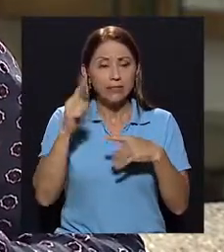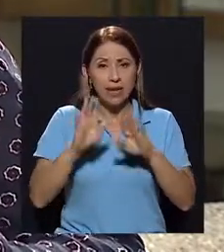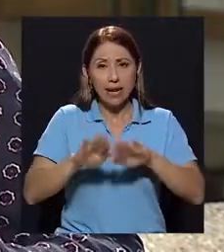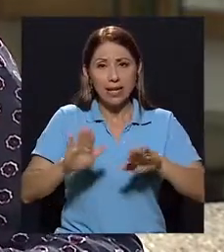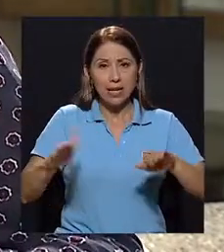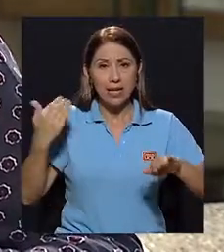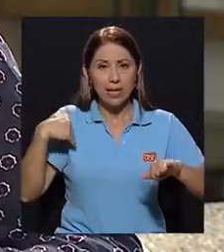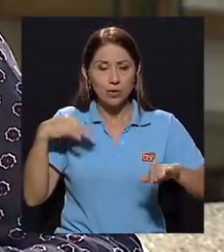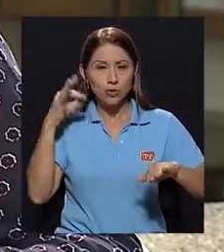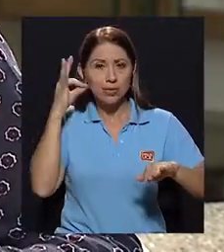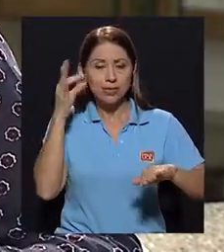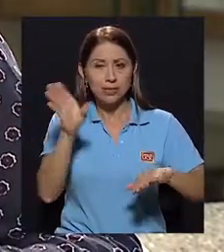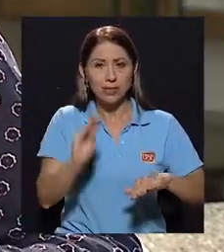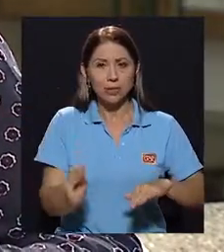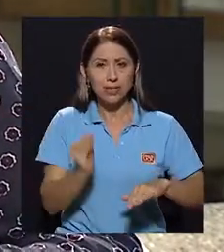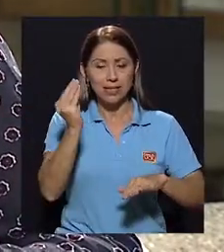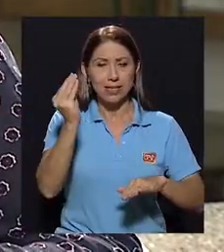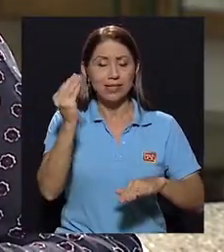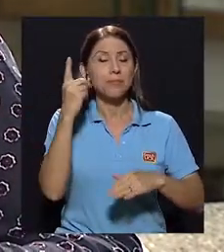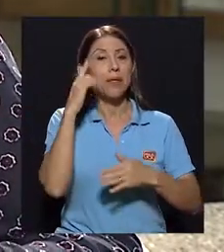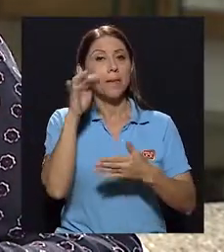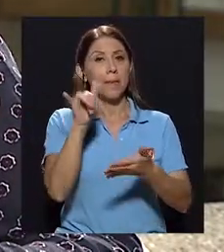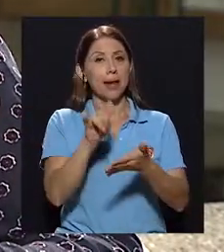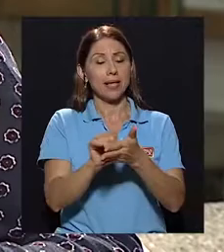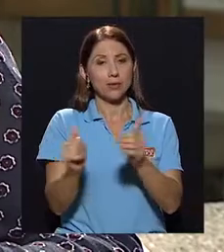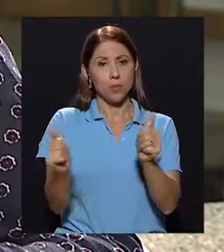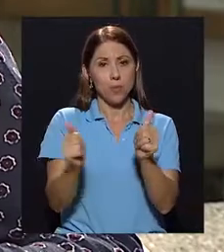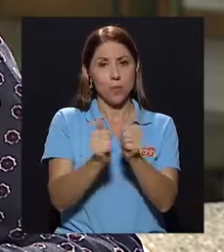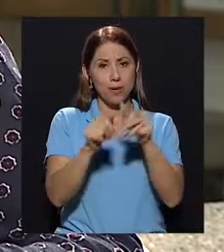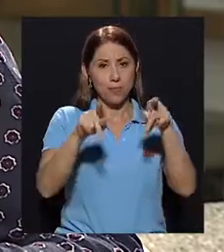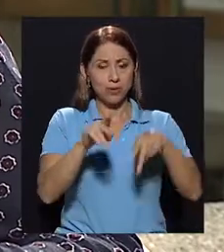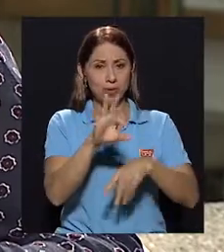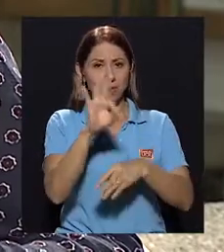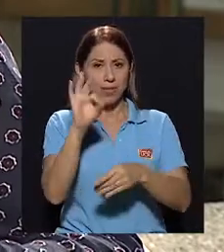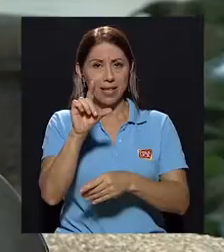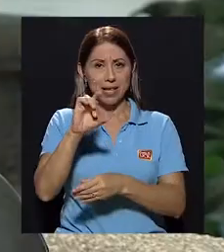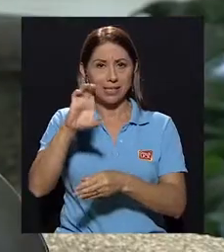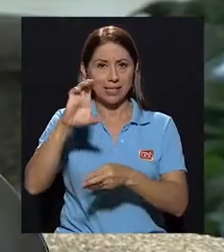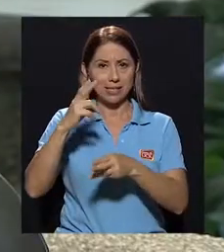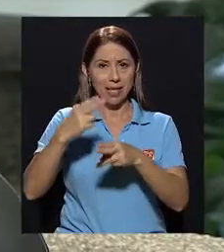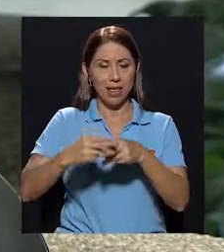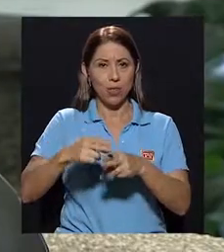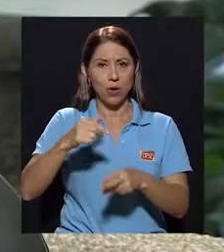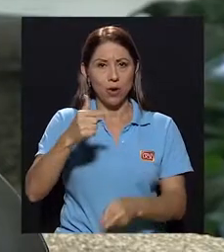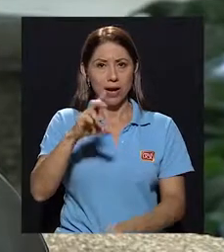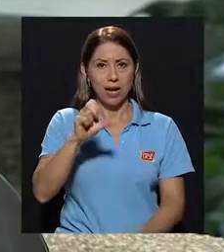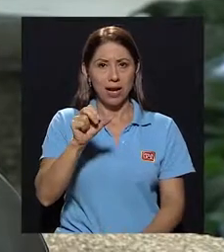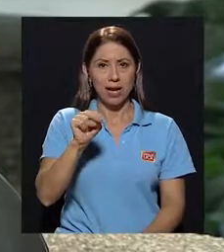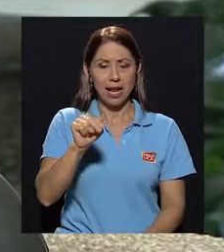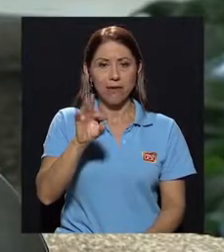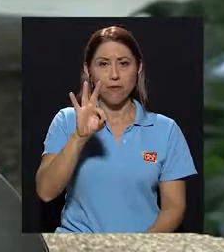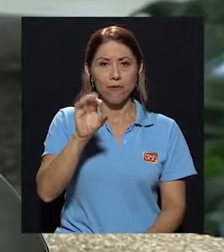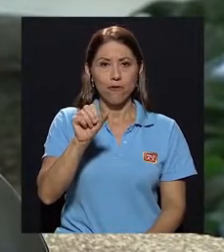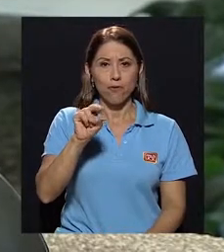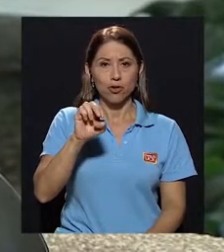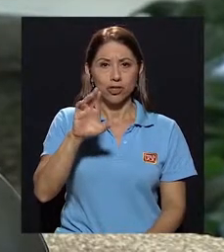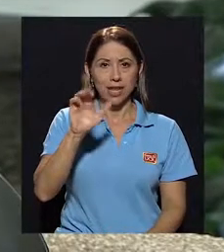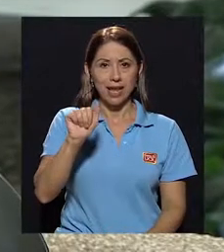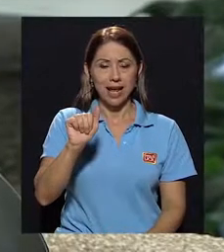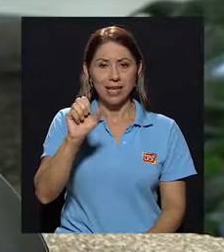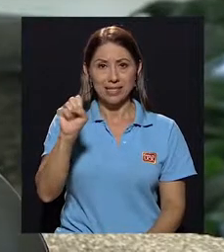adolescentes. Para ello nos acompaña nuestro invitado, el licenciado Glenn Fonseca Sánchez, psicólogo,